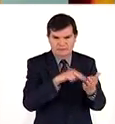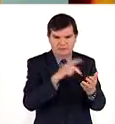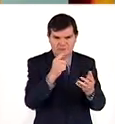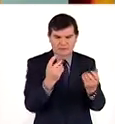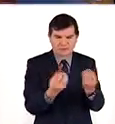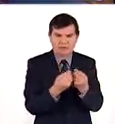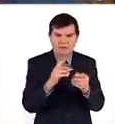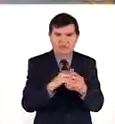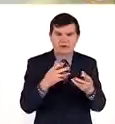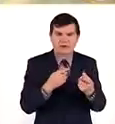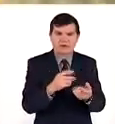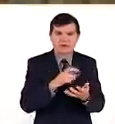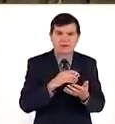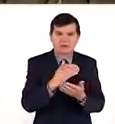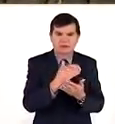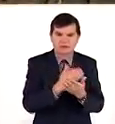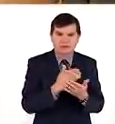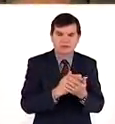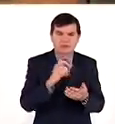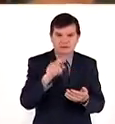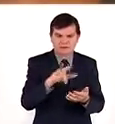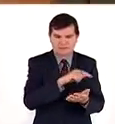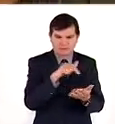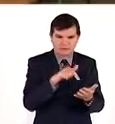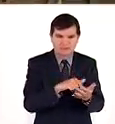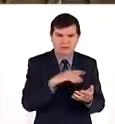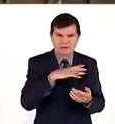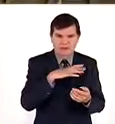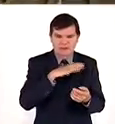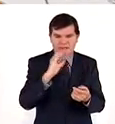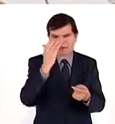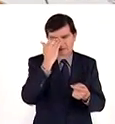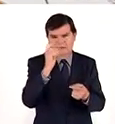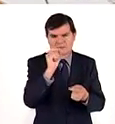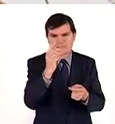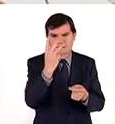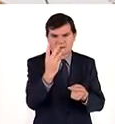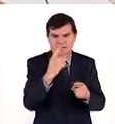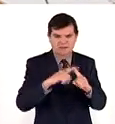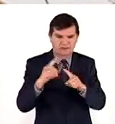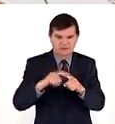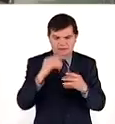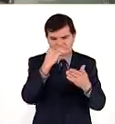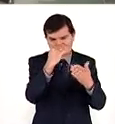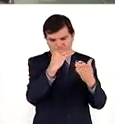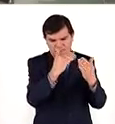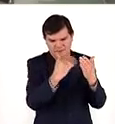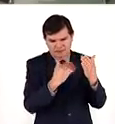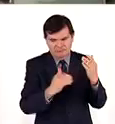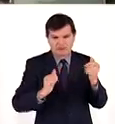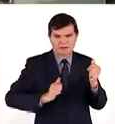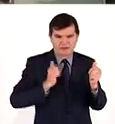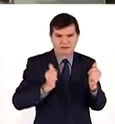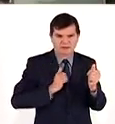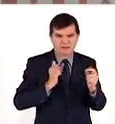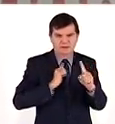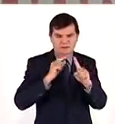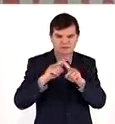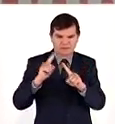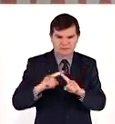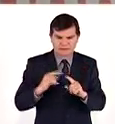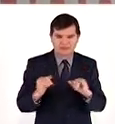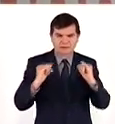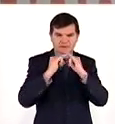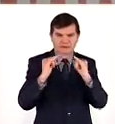producto o servicio financiero. En el micrositio se podrán conocer los 23 tipos de cláusulas abusivas, las instituciones que las